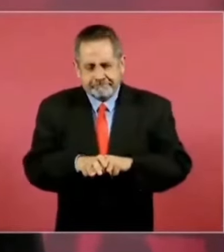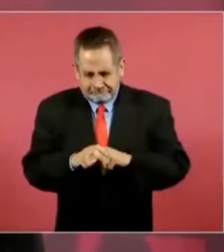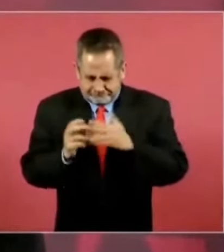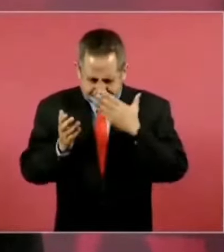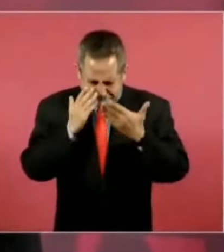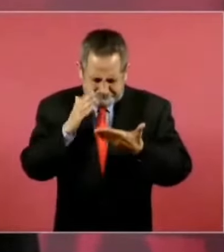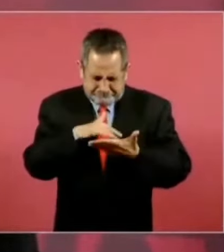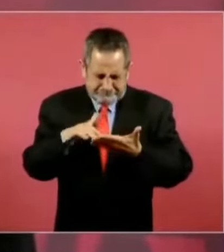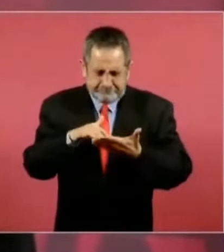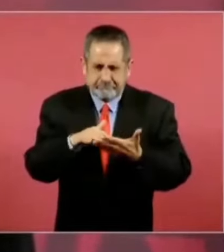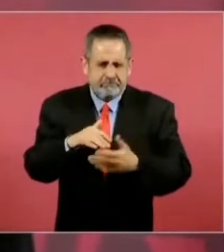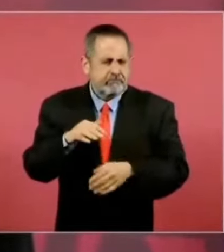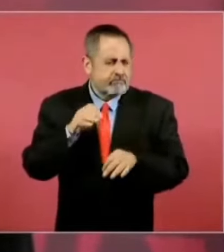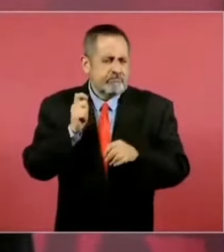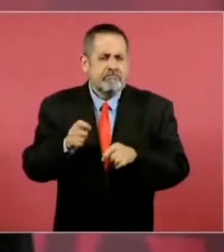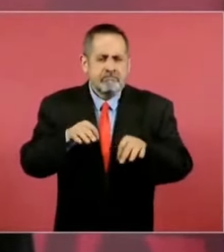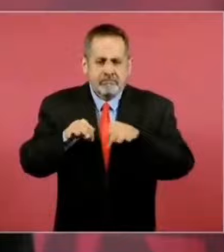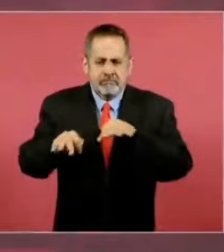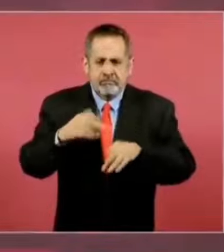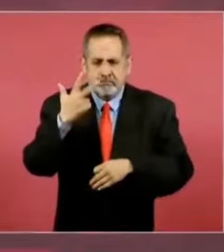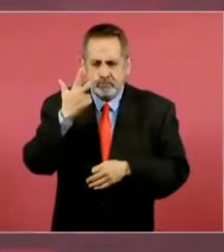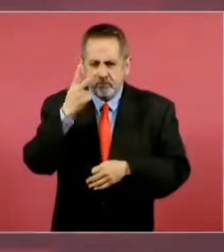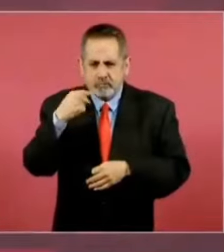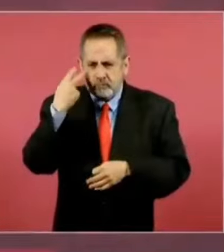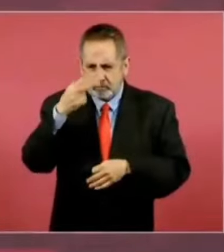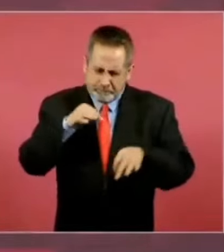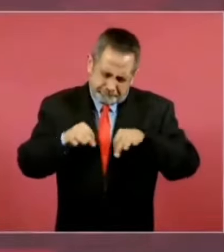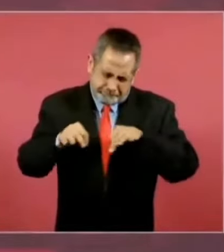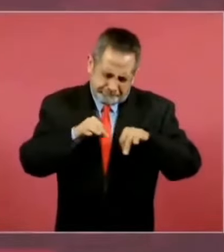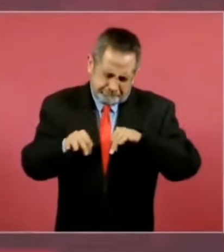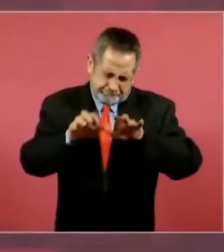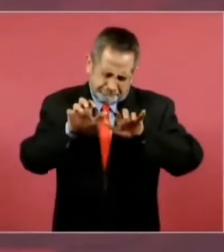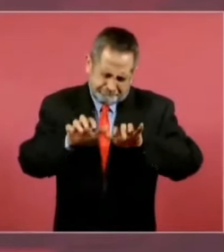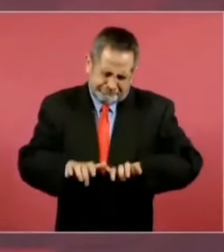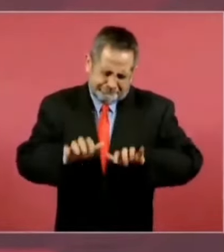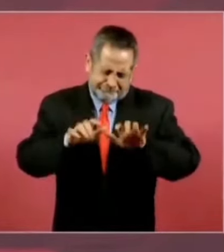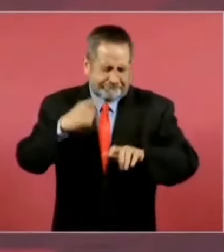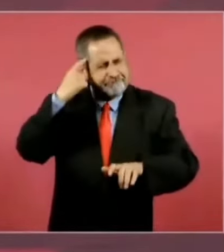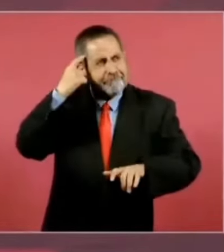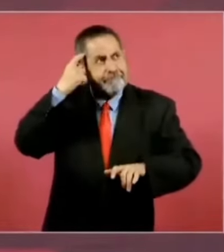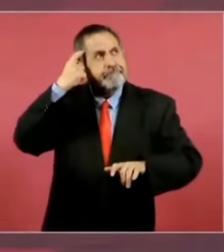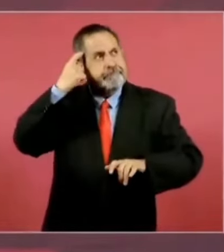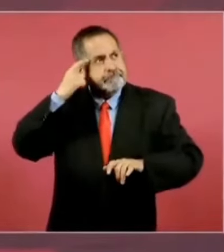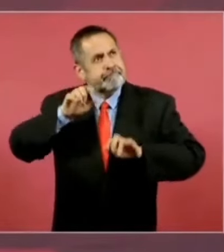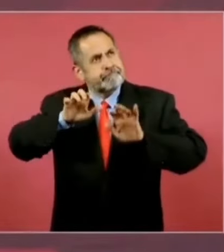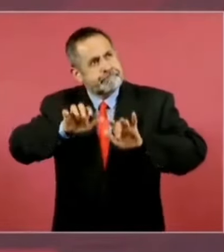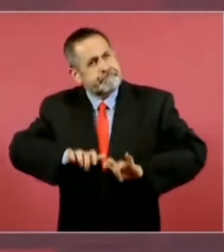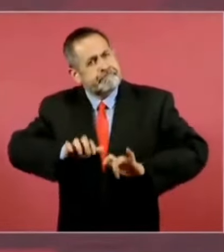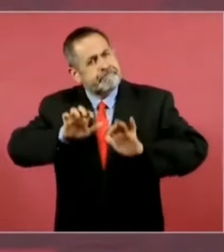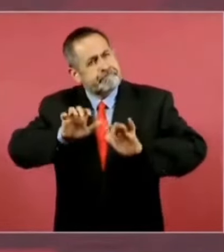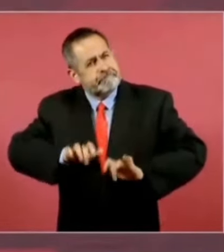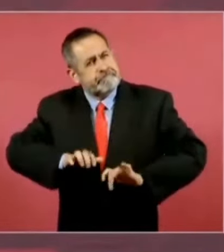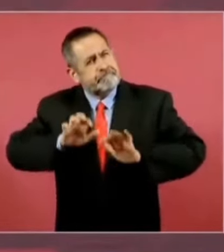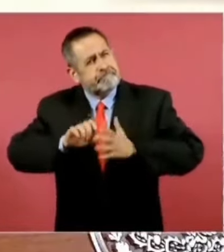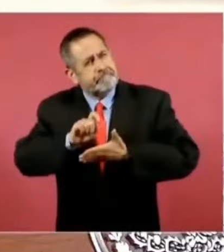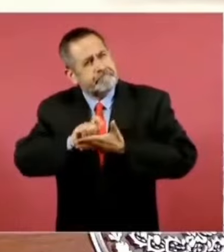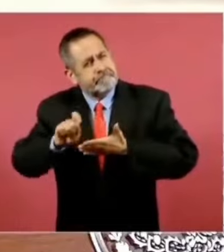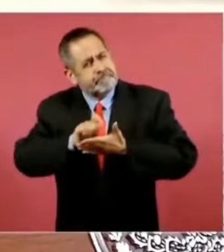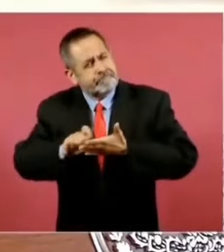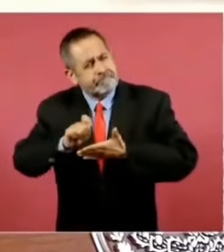a trabajar ocho horas, horas, pero escribiendo, y